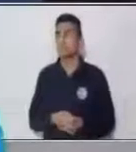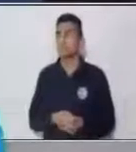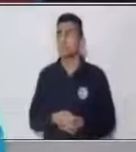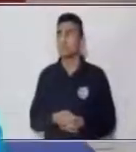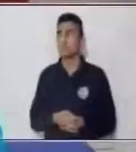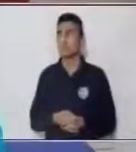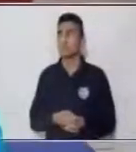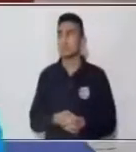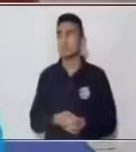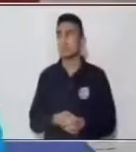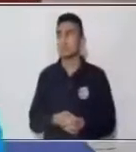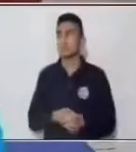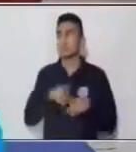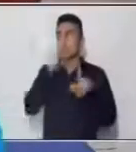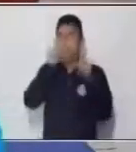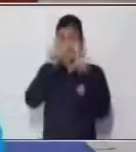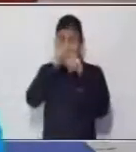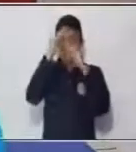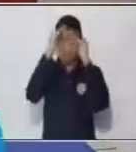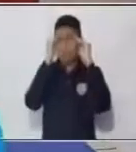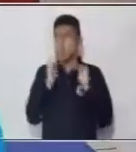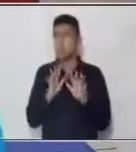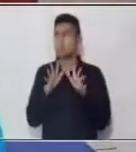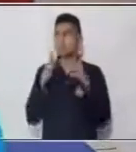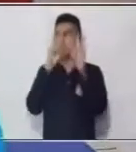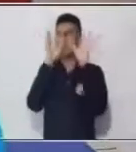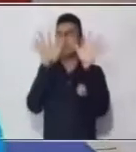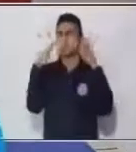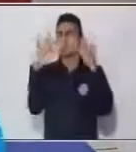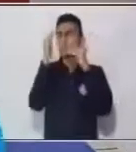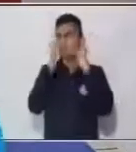Vamos ahora acá, dice...